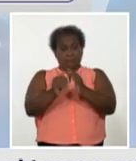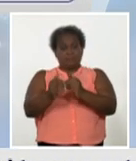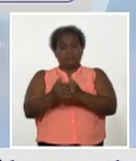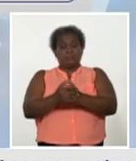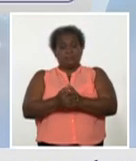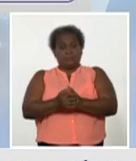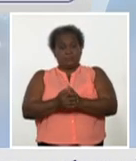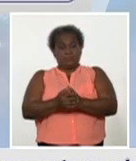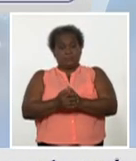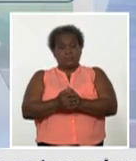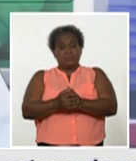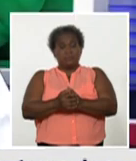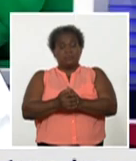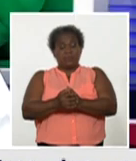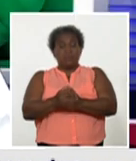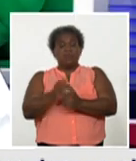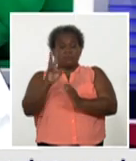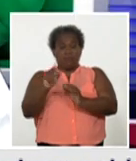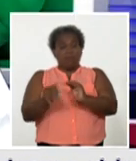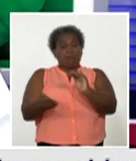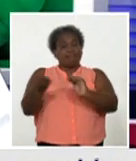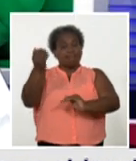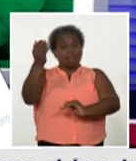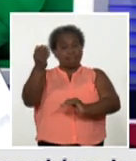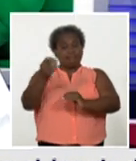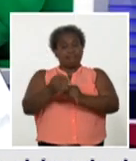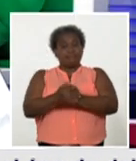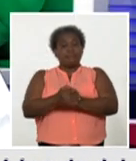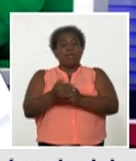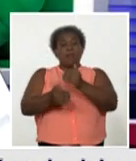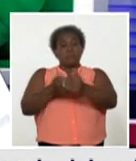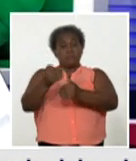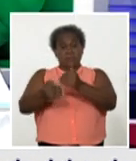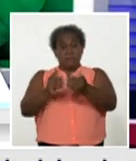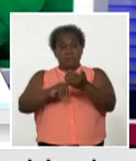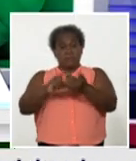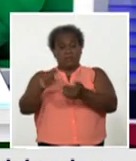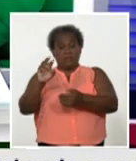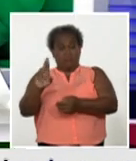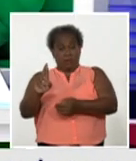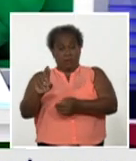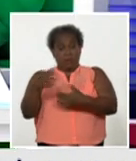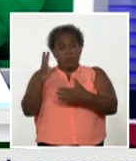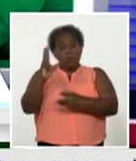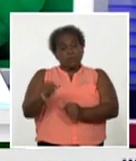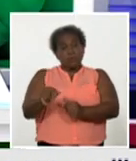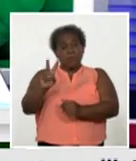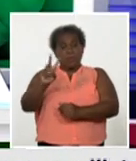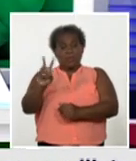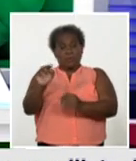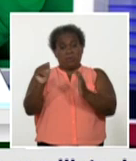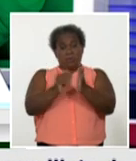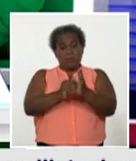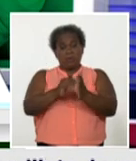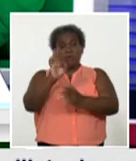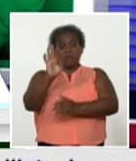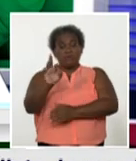realmente es muy elevada. Se procesaron ayer 22.818